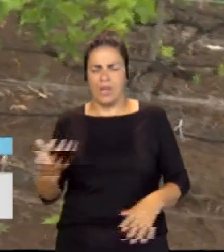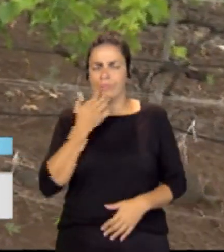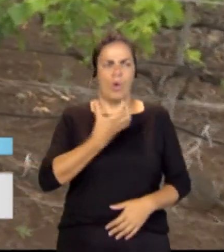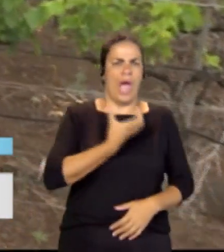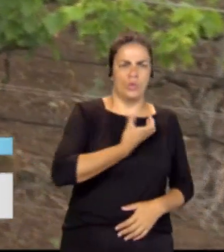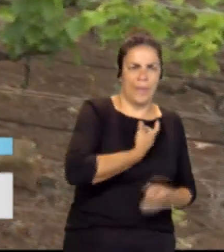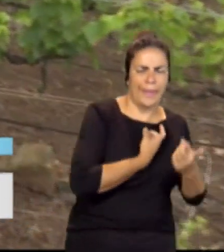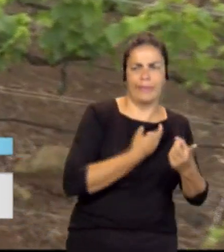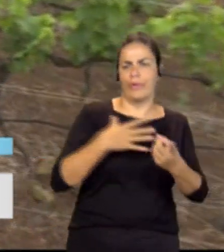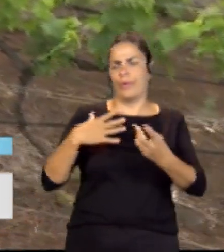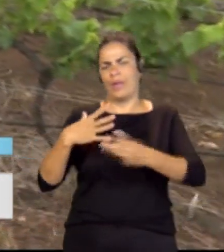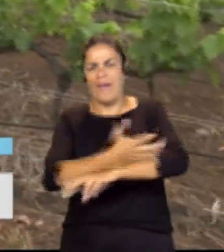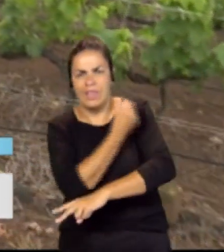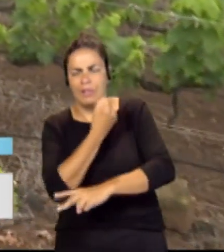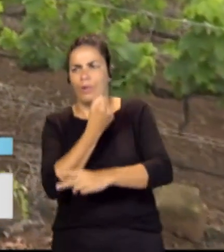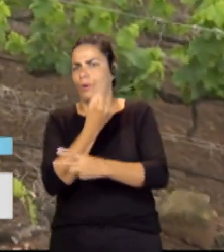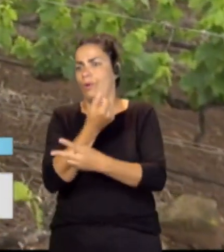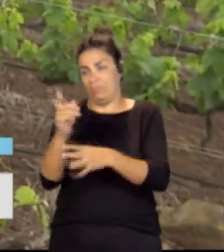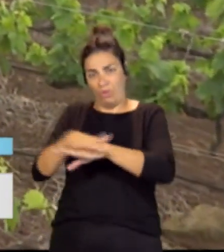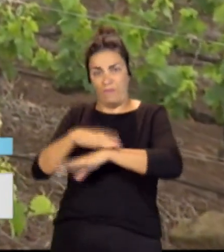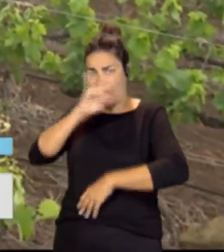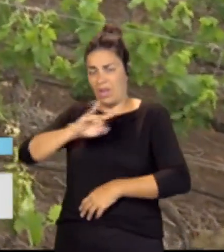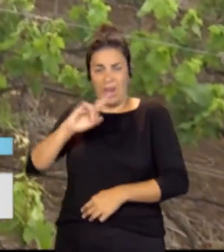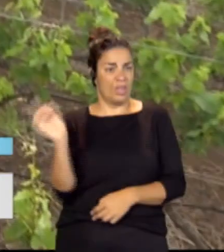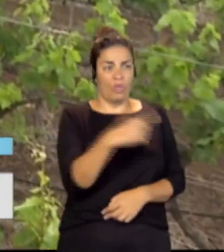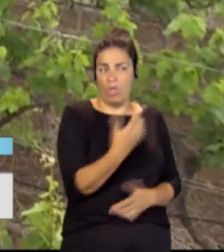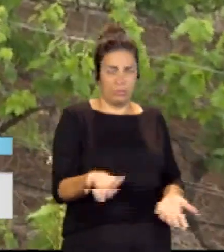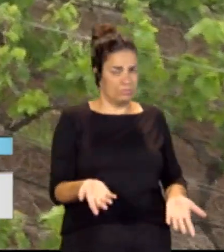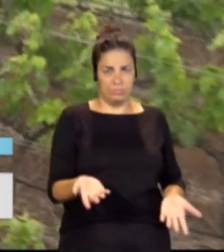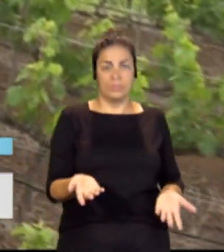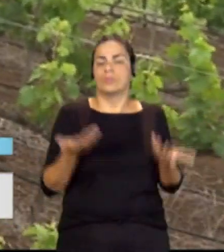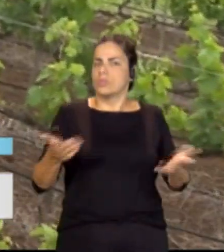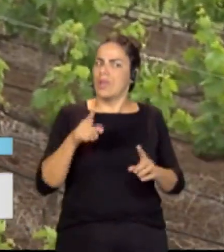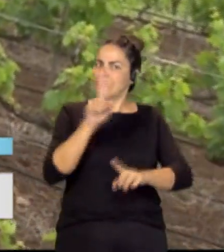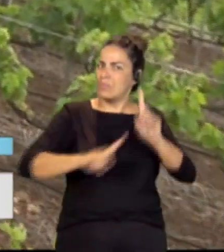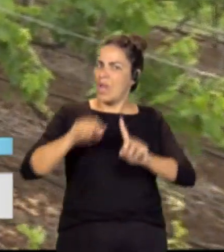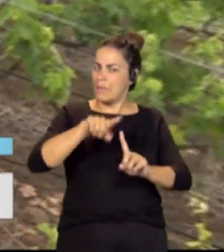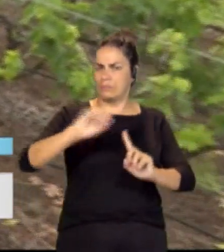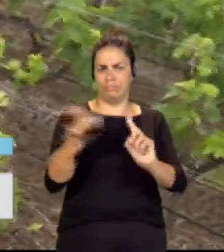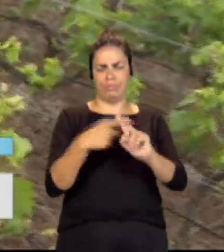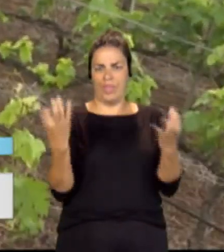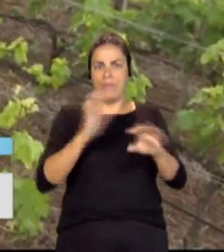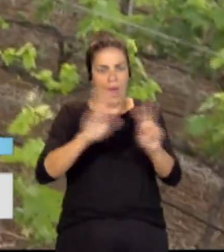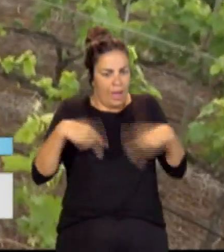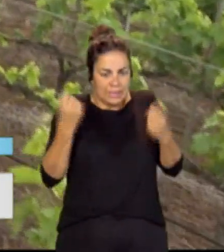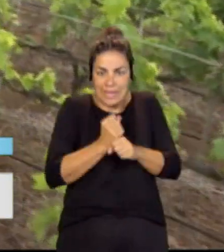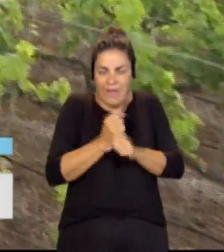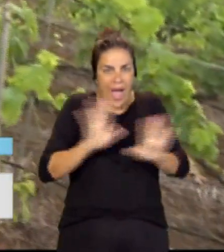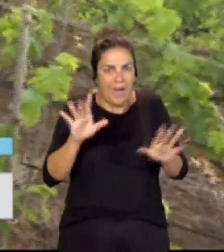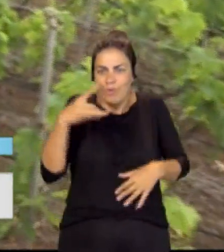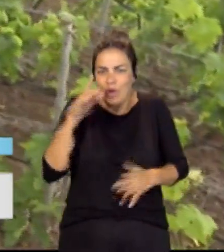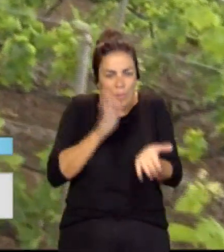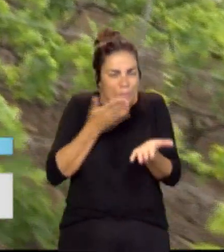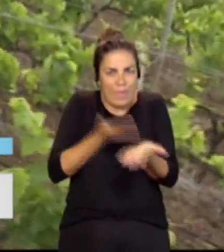pasando por el Cabildo y llegando al gobierno de Canarias. Por lo tanto, tenemos que resolver esos problemas para que nos dejen trabajar, simplemente es lo que estamos pidiendo.